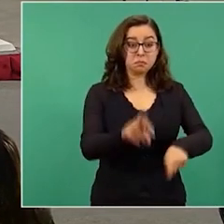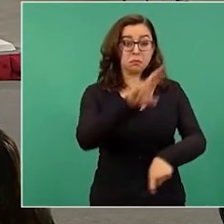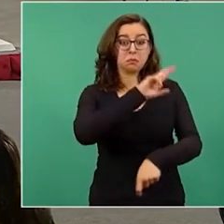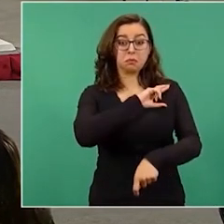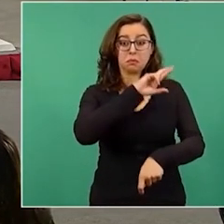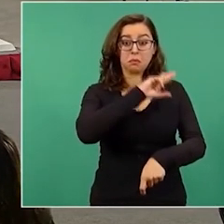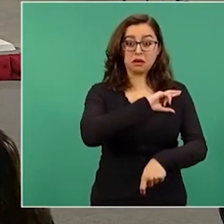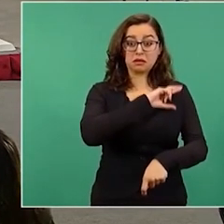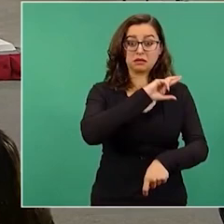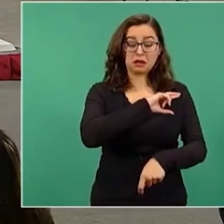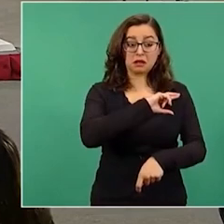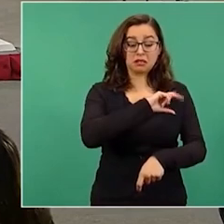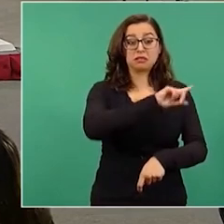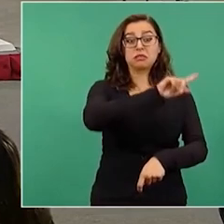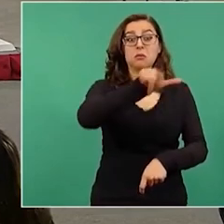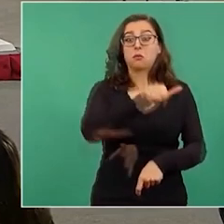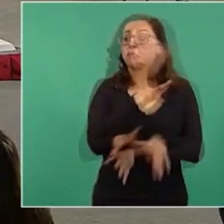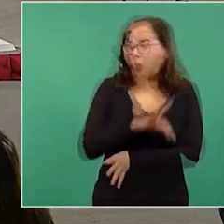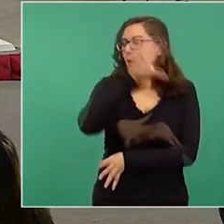privados de todo.